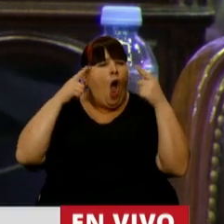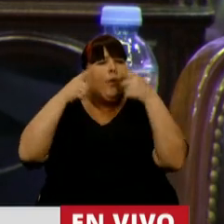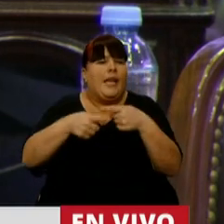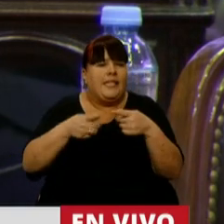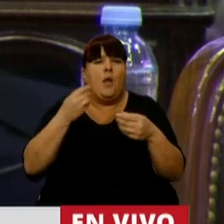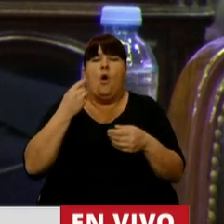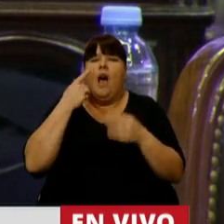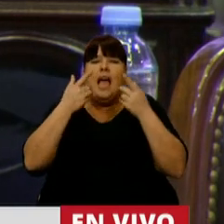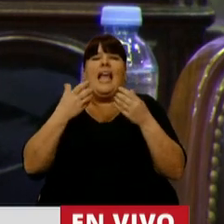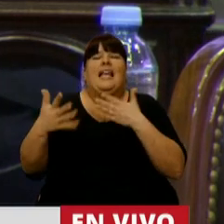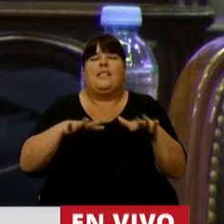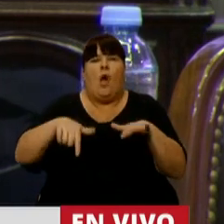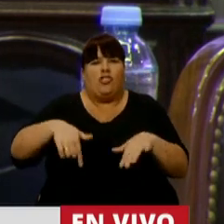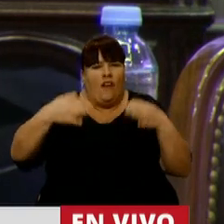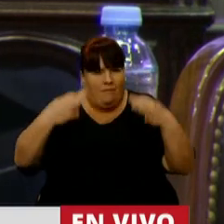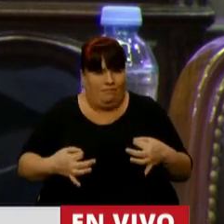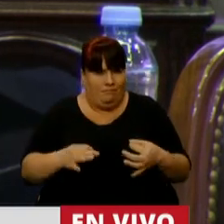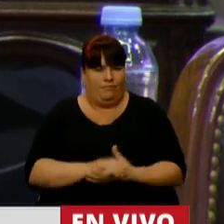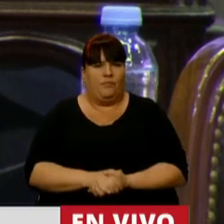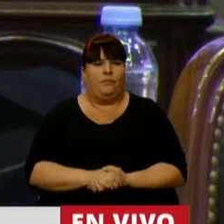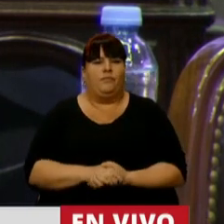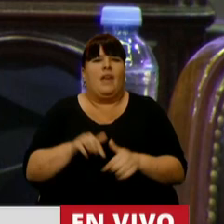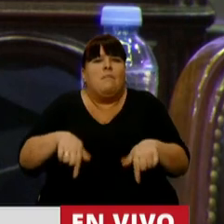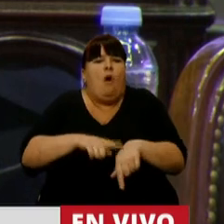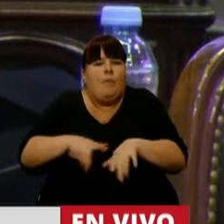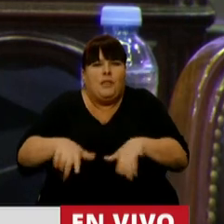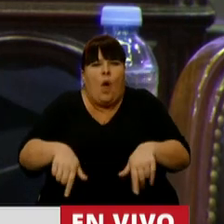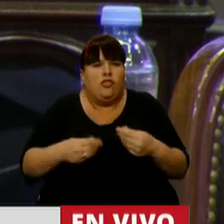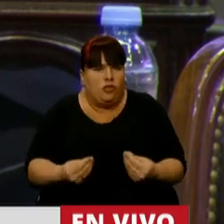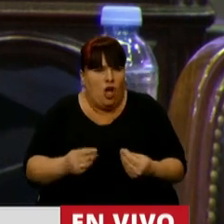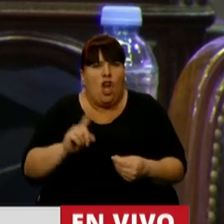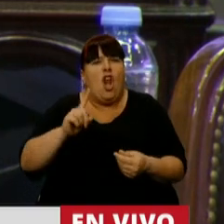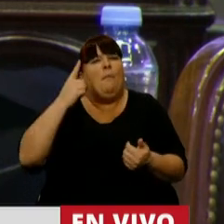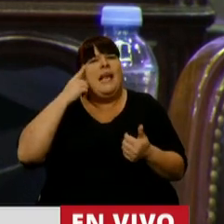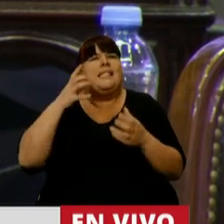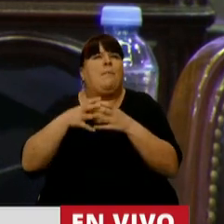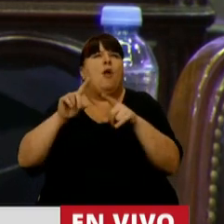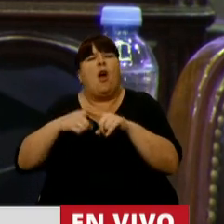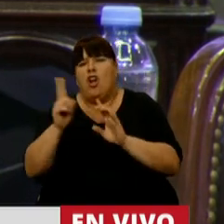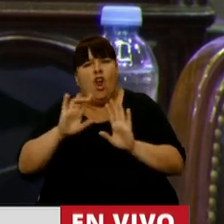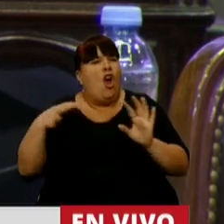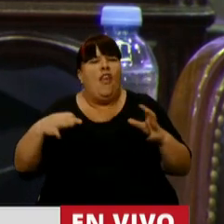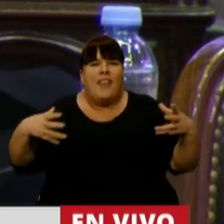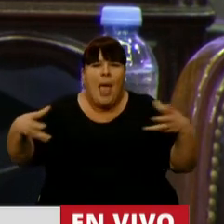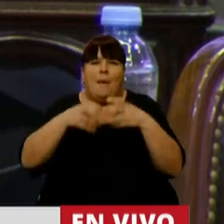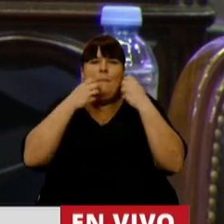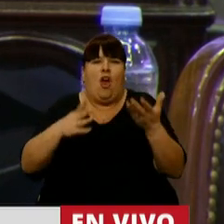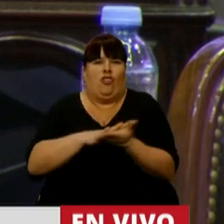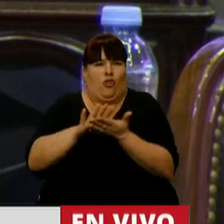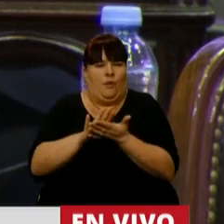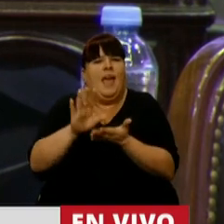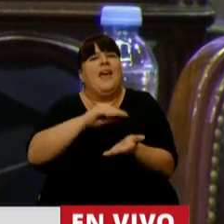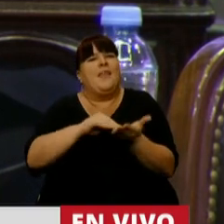mirada realista sobre la realidad, sobre el escenario, sin prejuicios ideológicos y salir de aquí de la mejor manera posible.